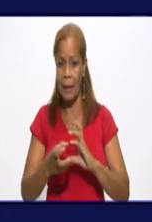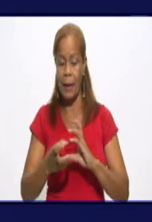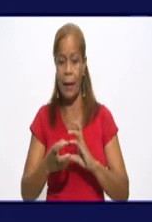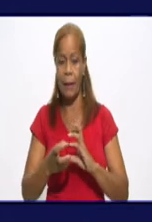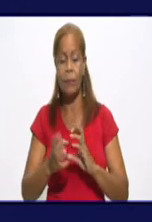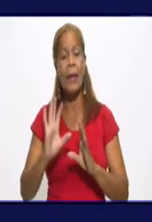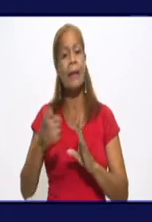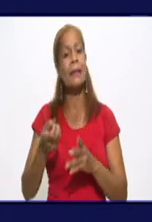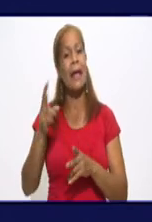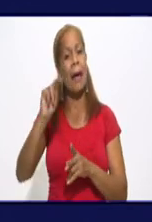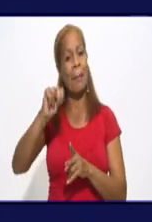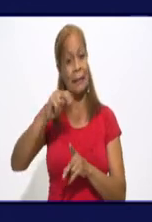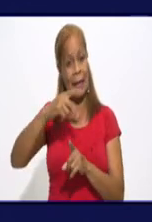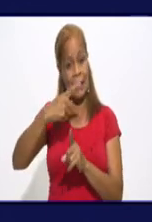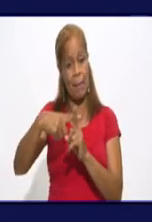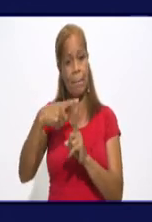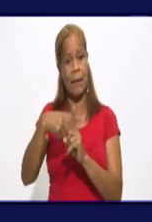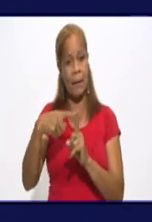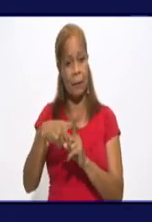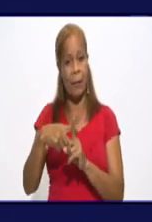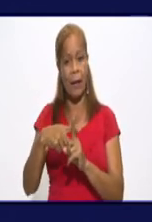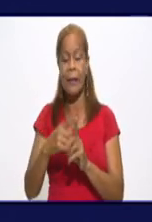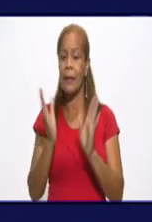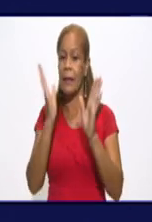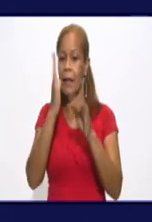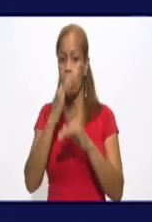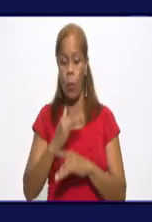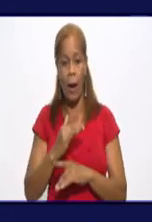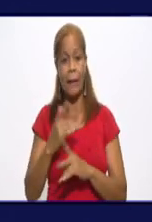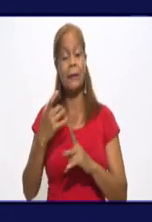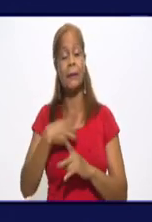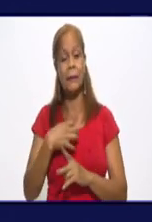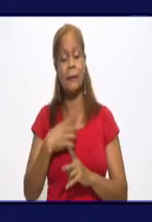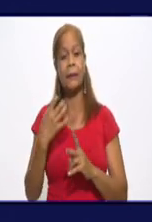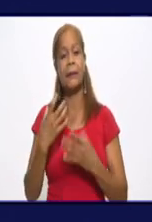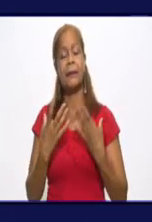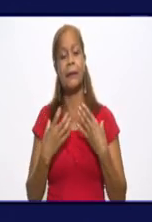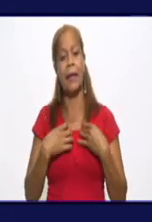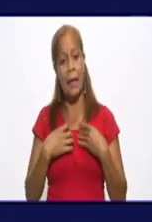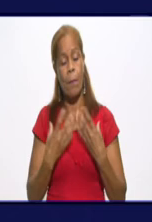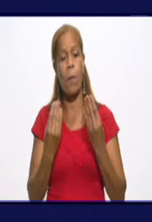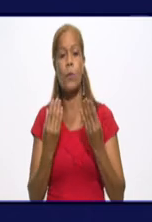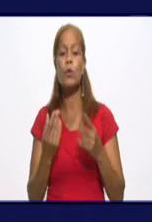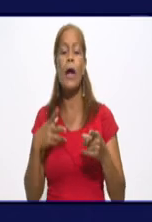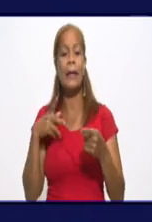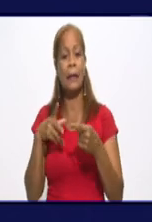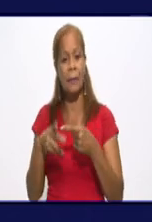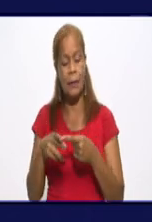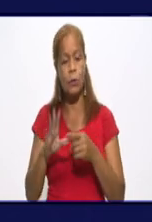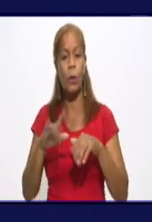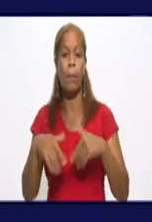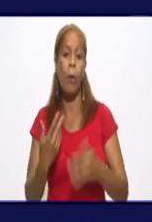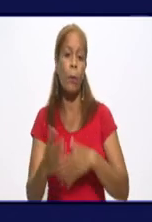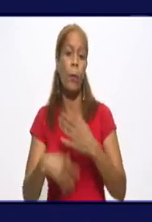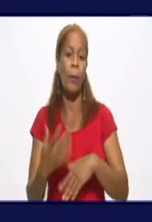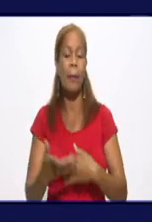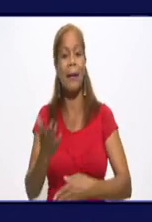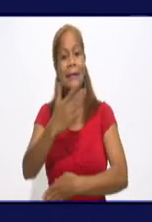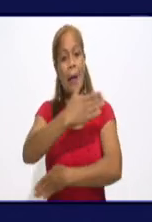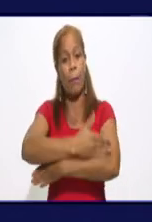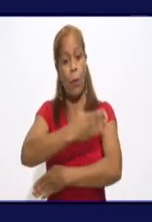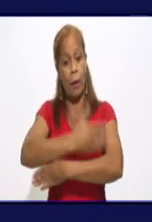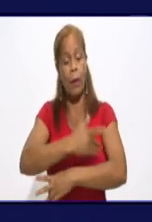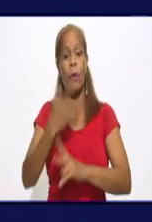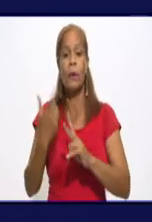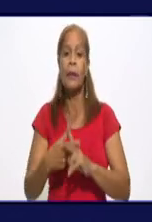de las materias primas, limitadísimas, limitadísimas por la situación del bloqueo y las limitaciones financieras que